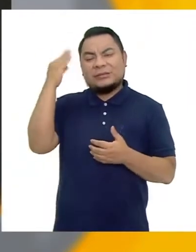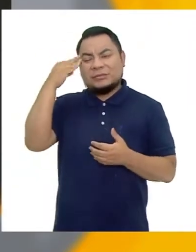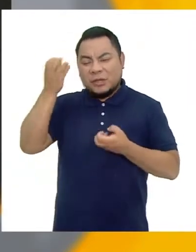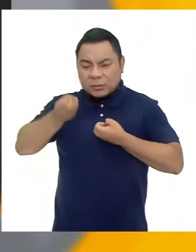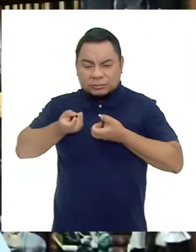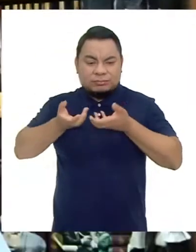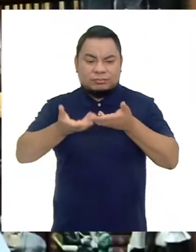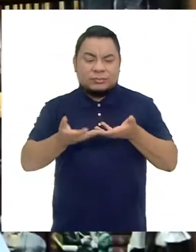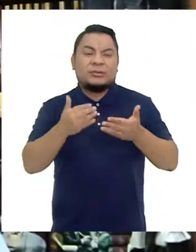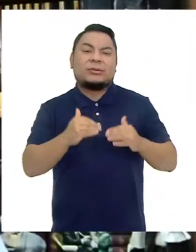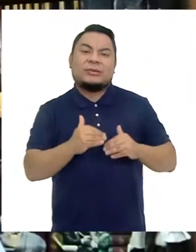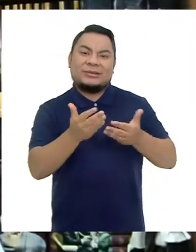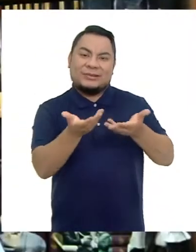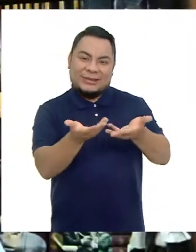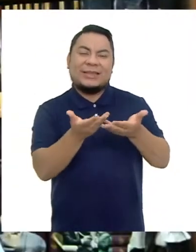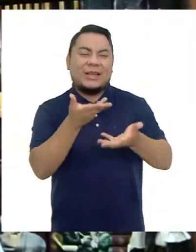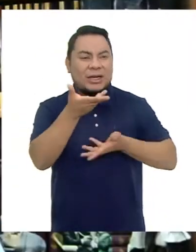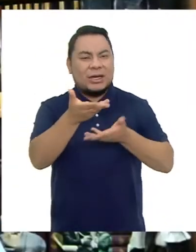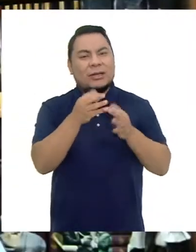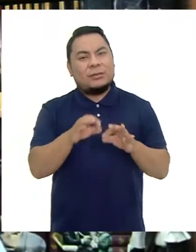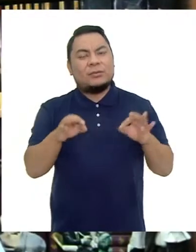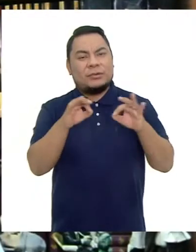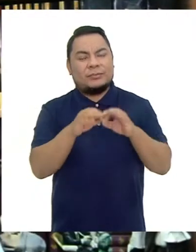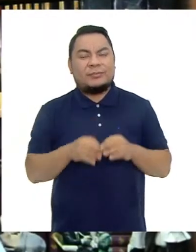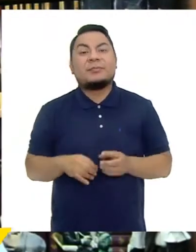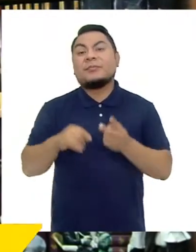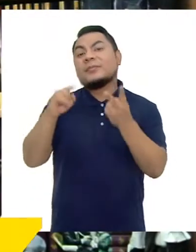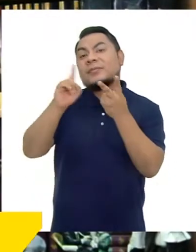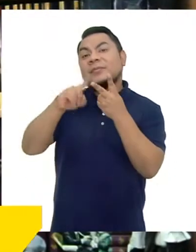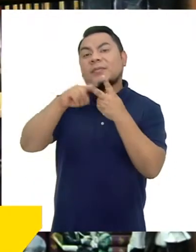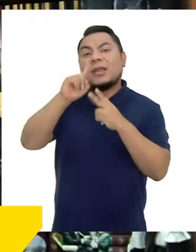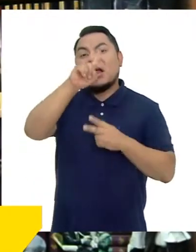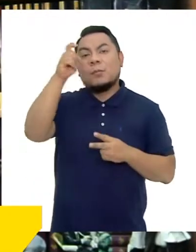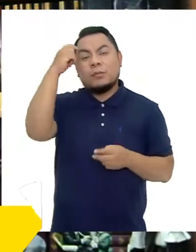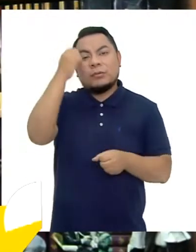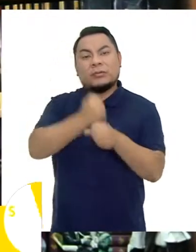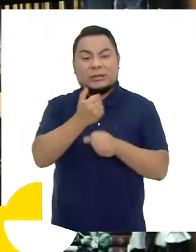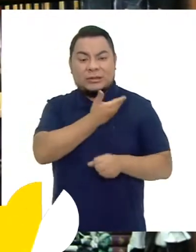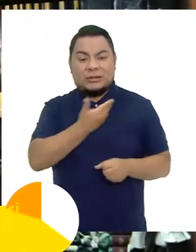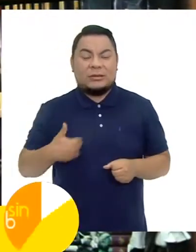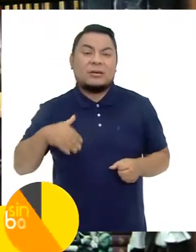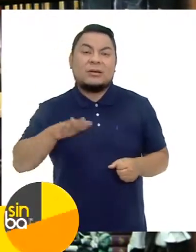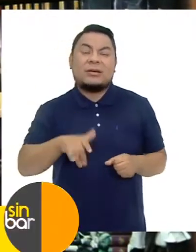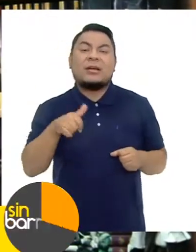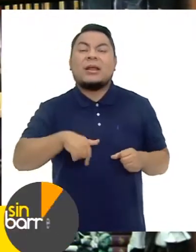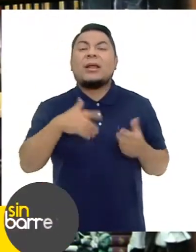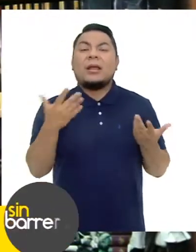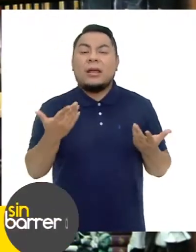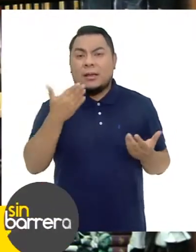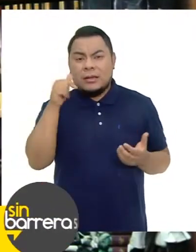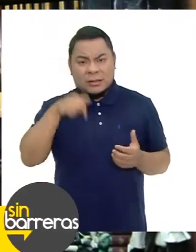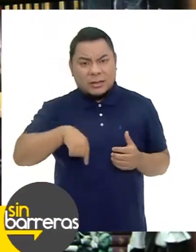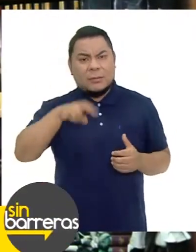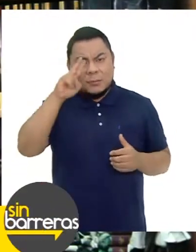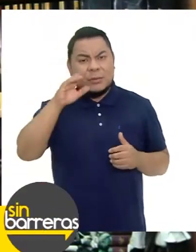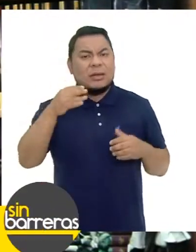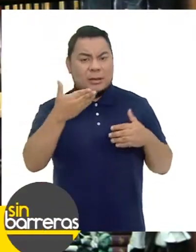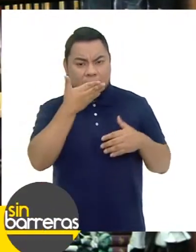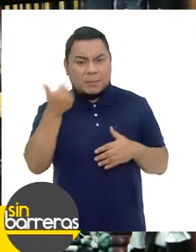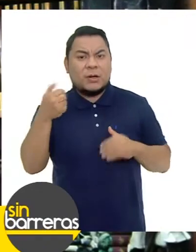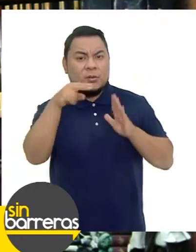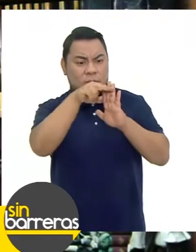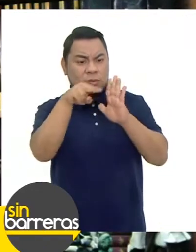experiencias Respecto De las políticas Este país Es uno De los países En la región Que tiene mejores normas